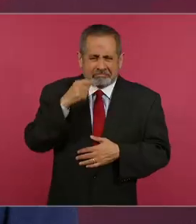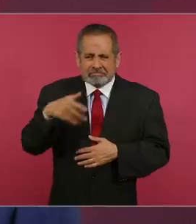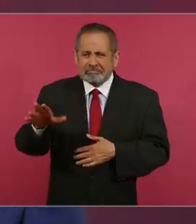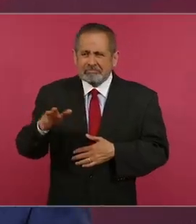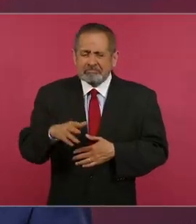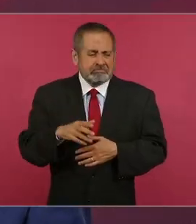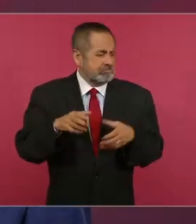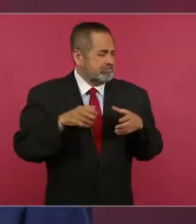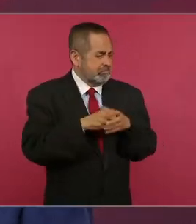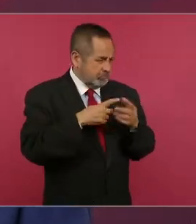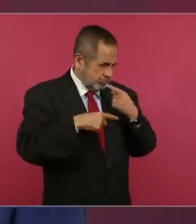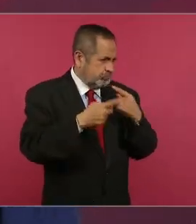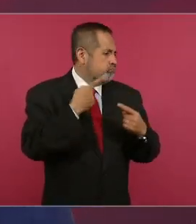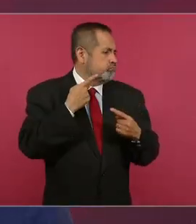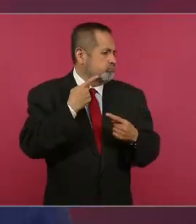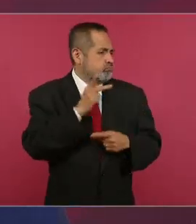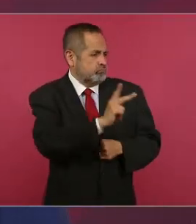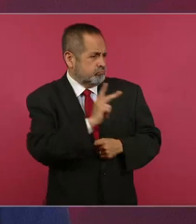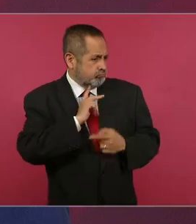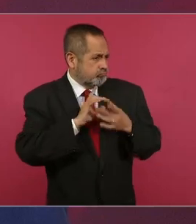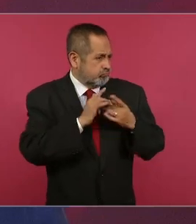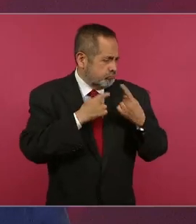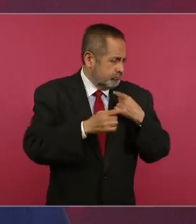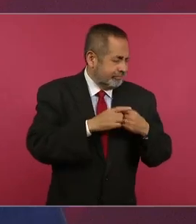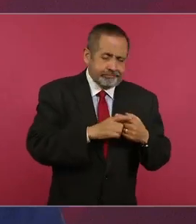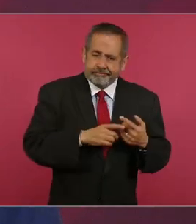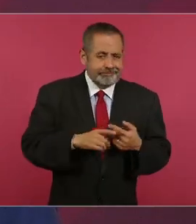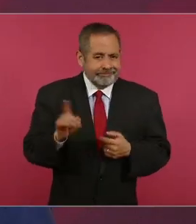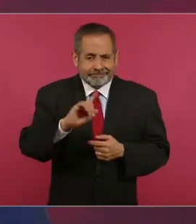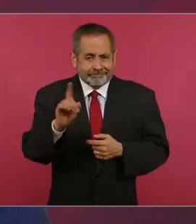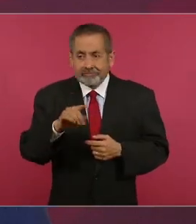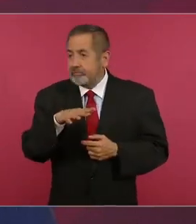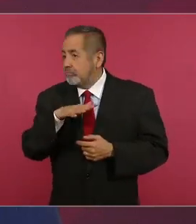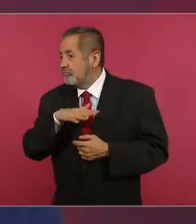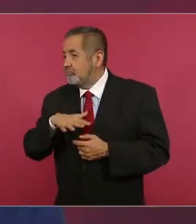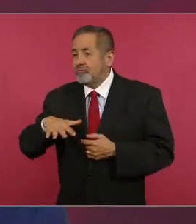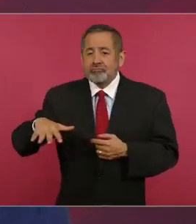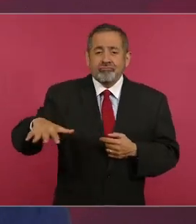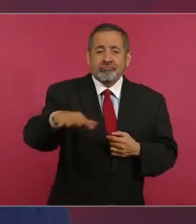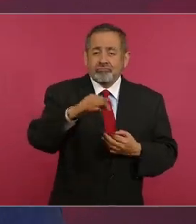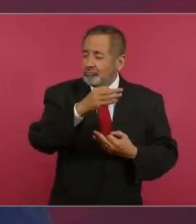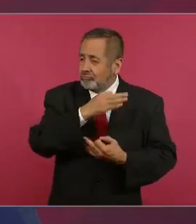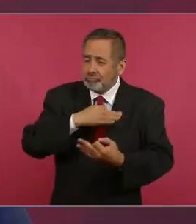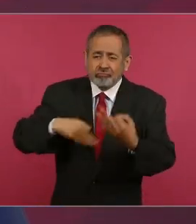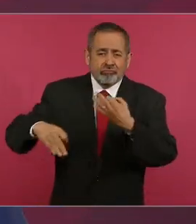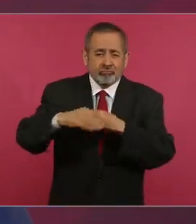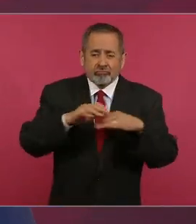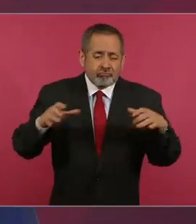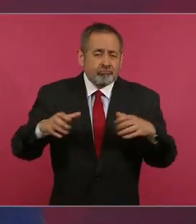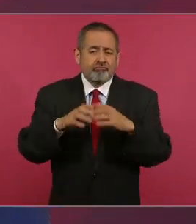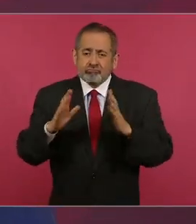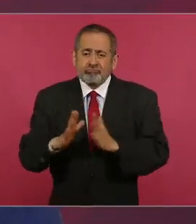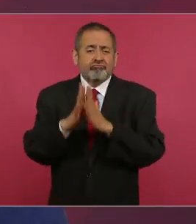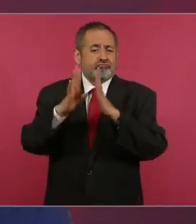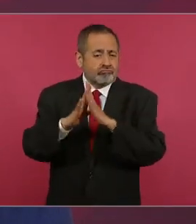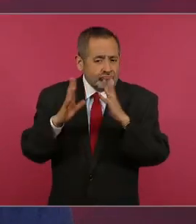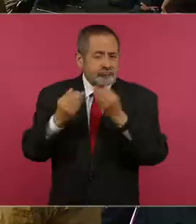política era asunto de los políticos. No, la política es asunto del pueblo, es asunto de todos.